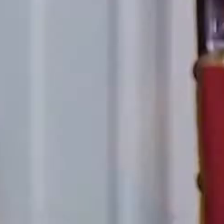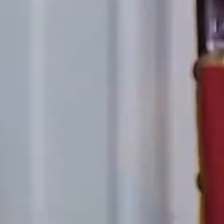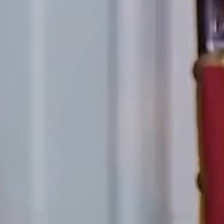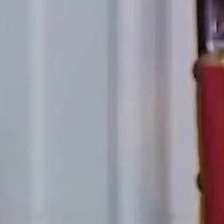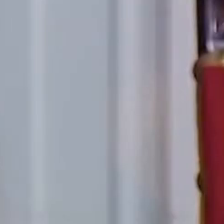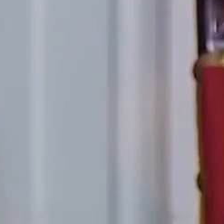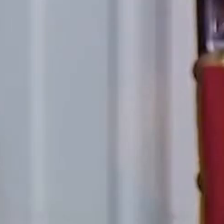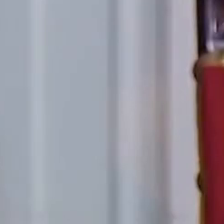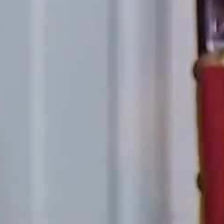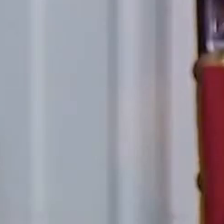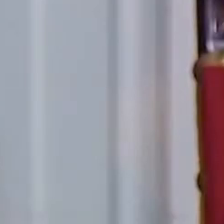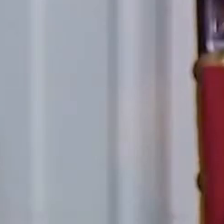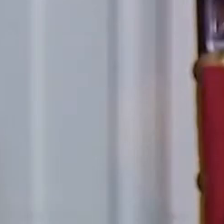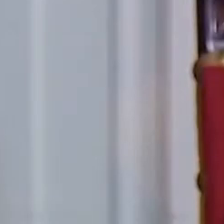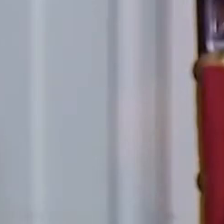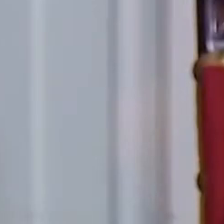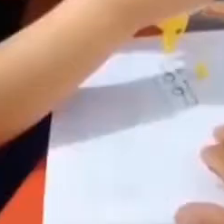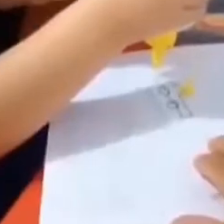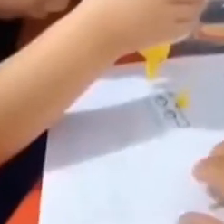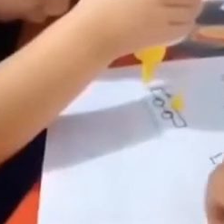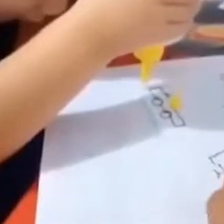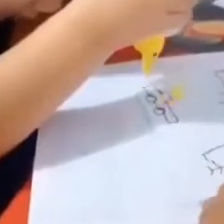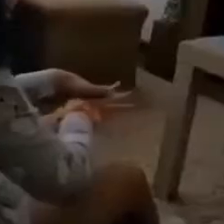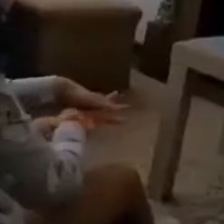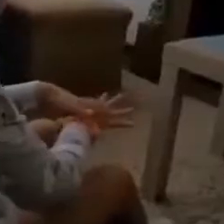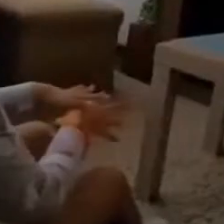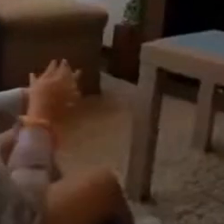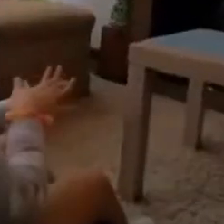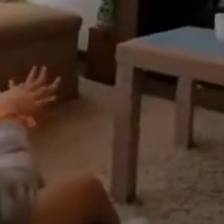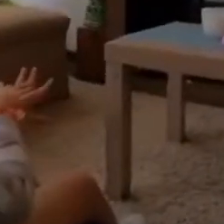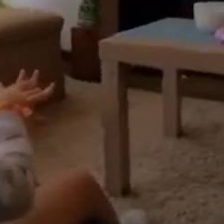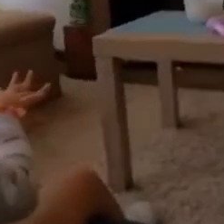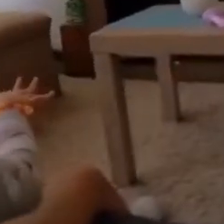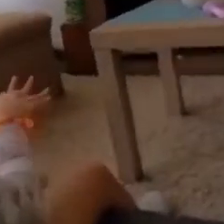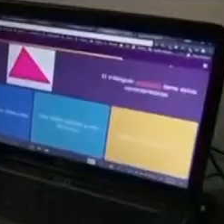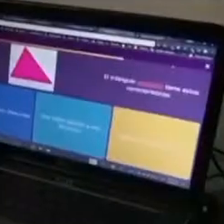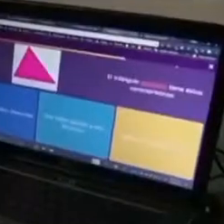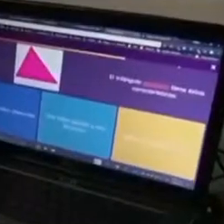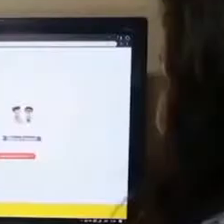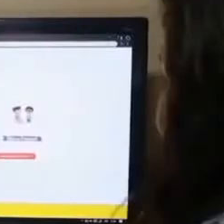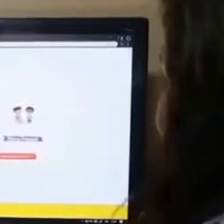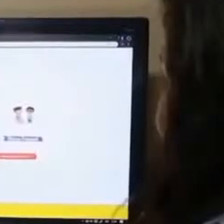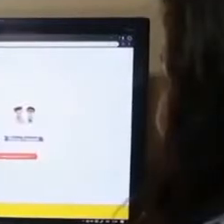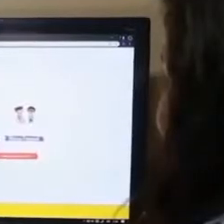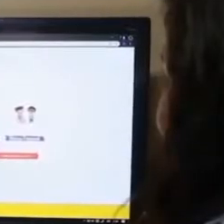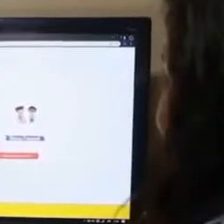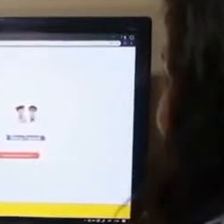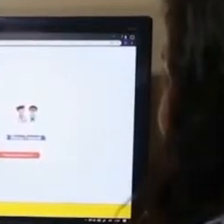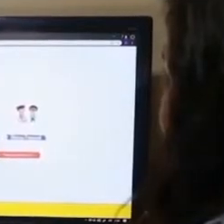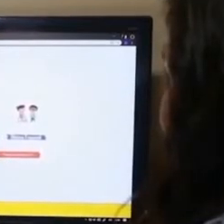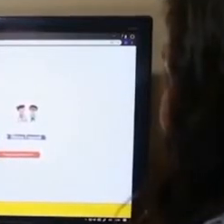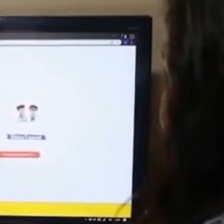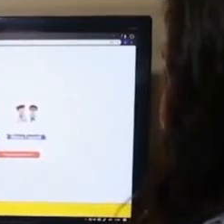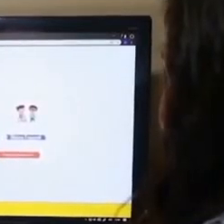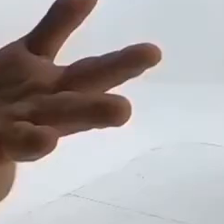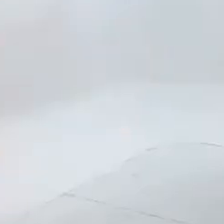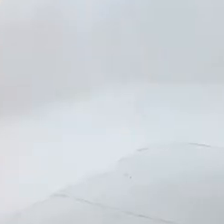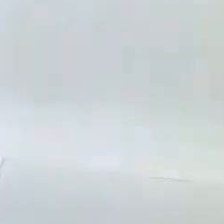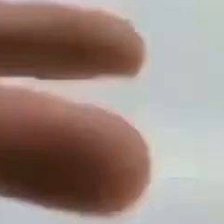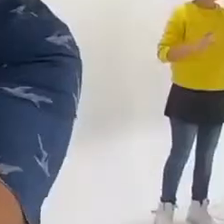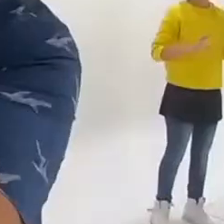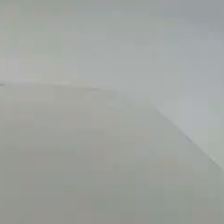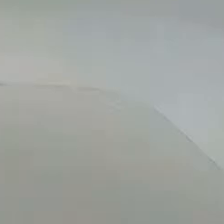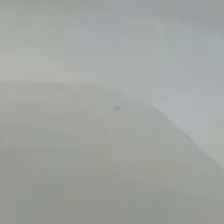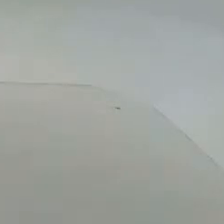Y ahora uno los ve con unas ganas de aprender que realmente nos emociona enormemente y nos llena de energía para seguir trabajando intensamente.